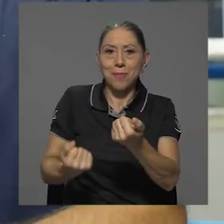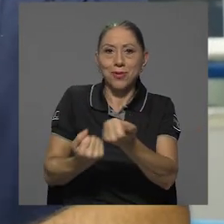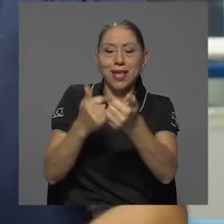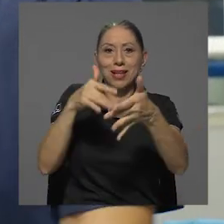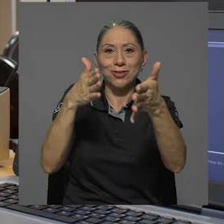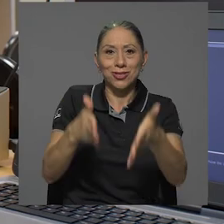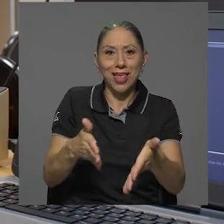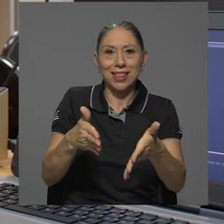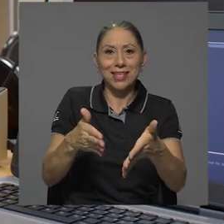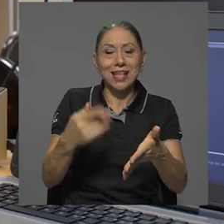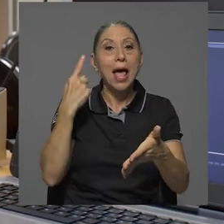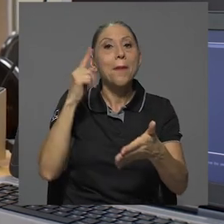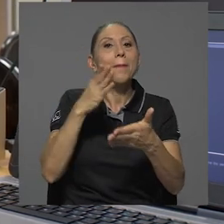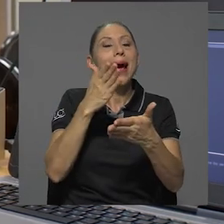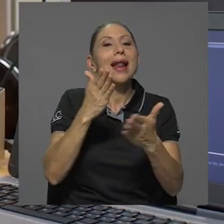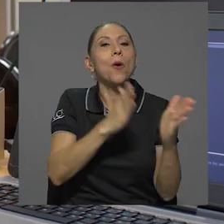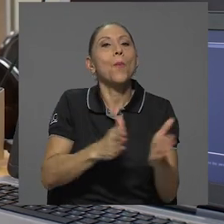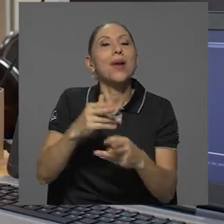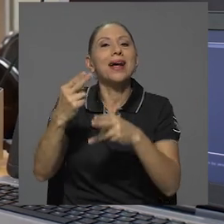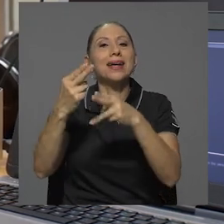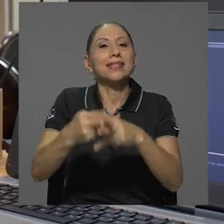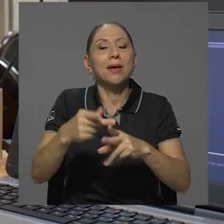conocido como Laboratorio en Casa.